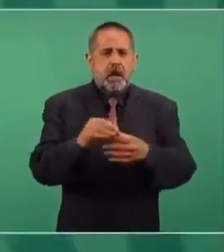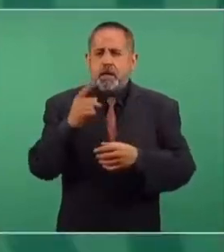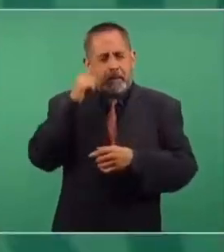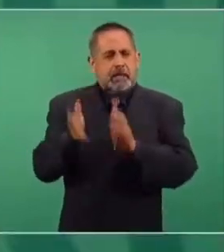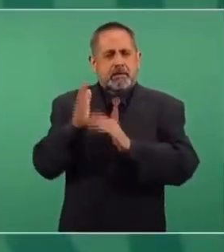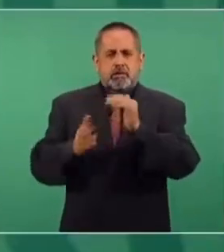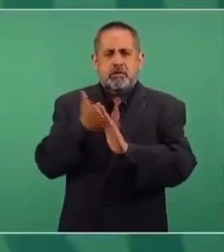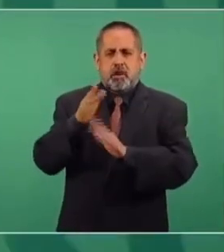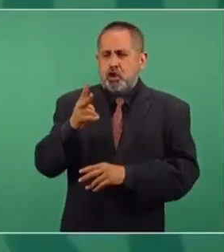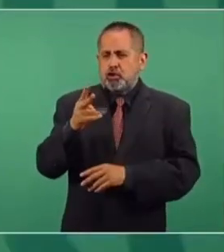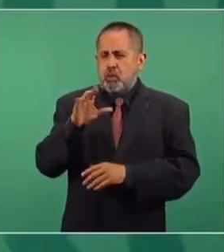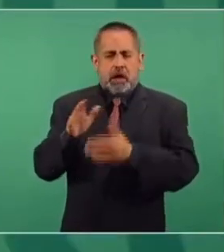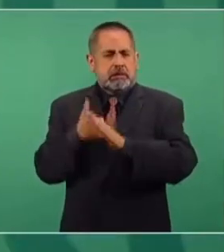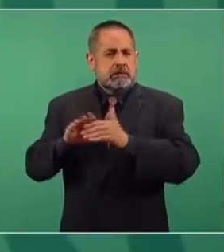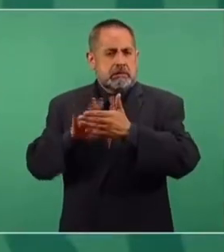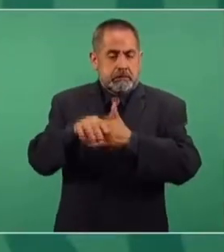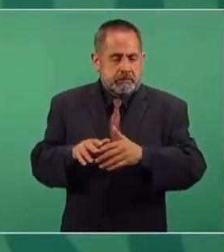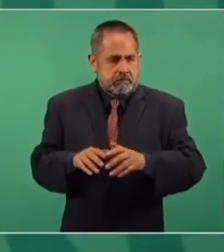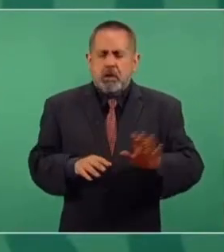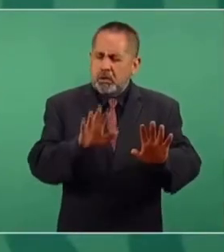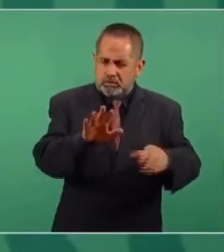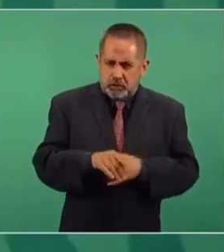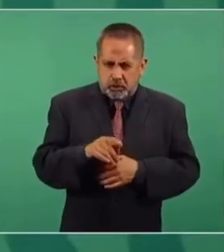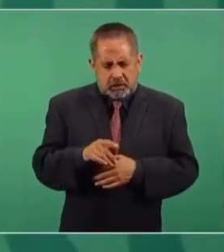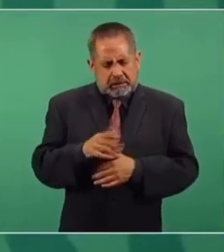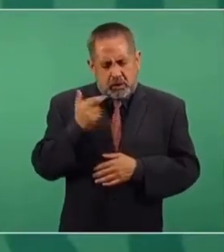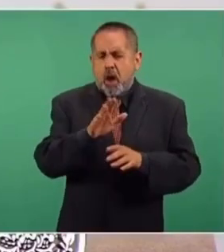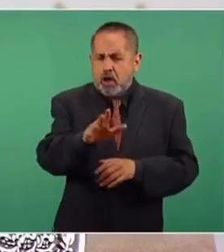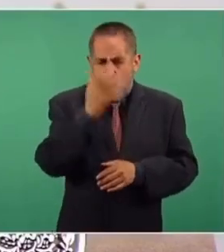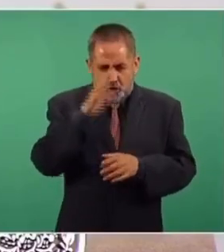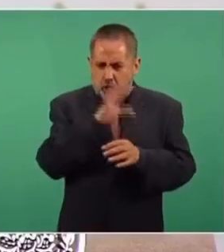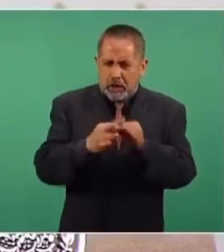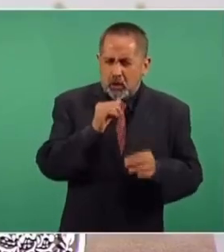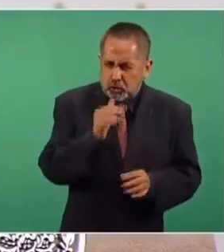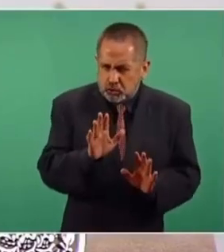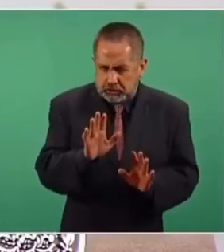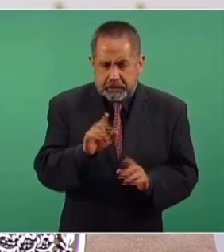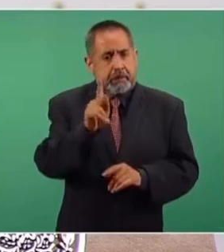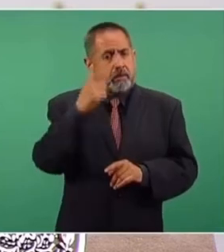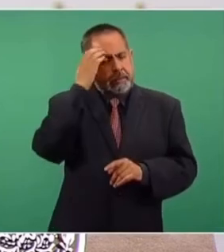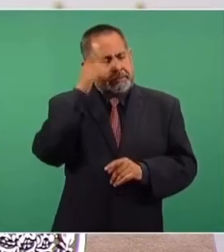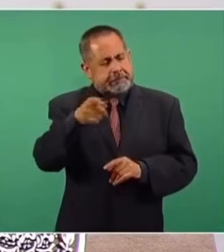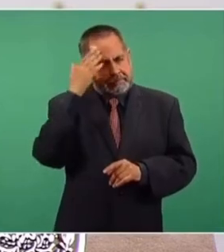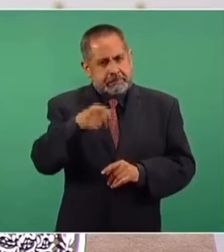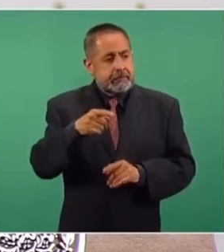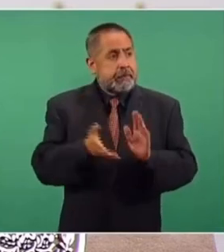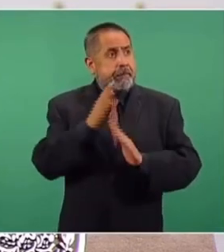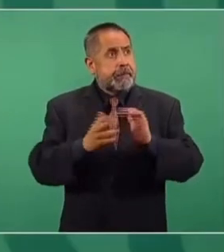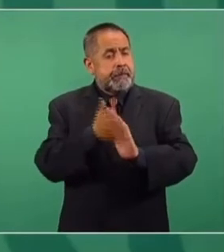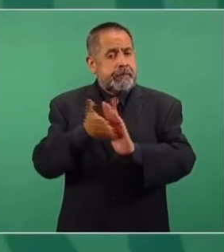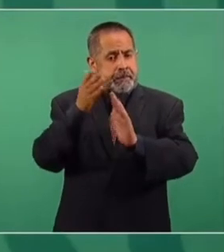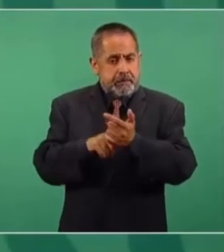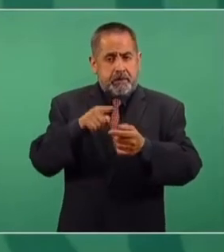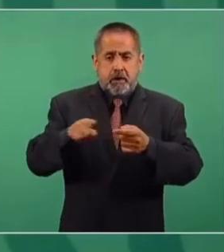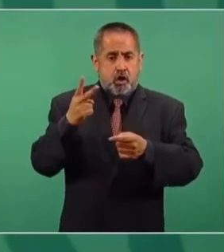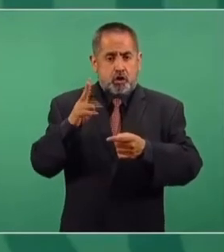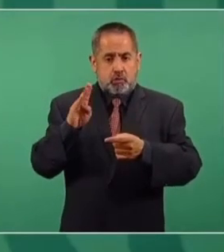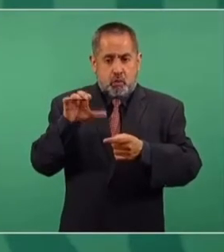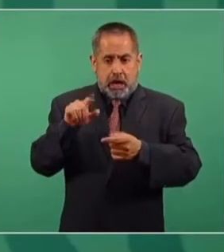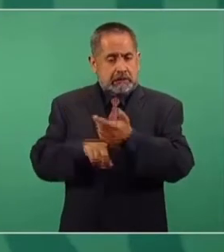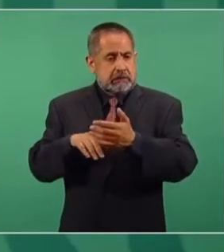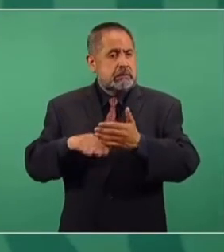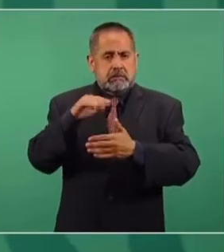Sí está justificado, no conozco el detalle. Lo que sí sé es que la construcción de esta obra